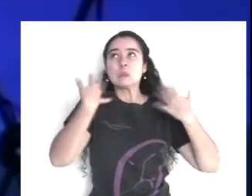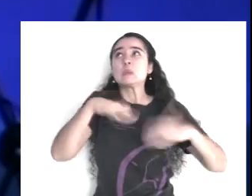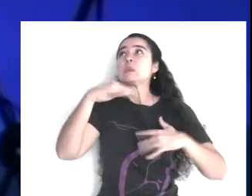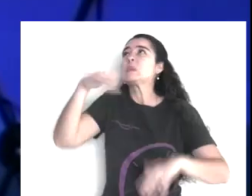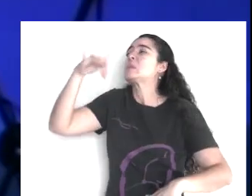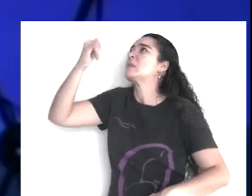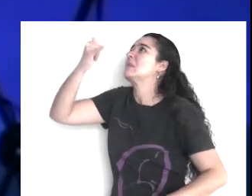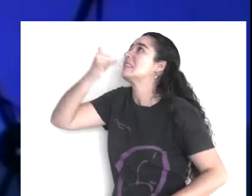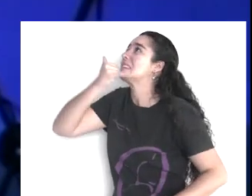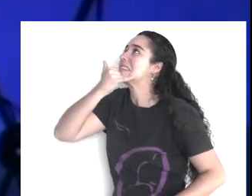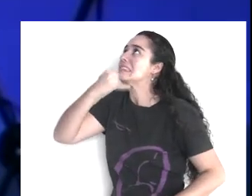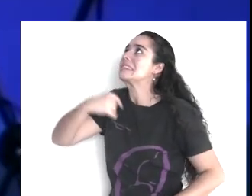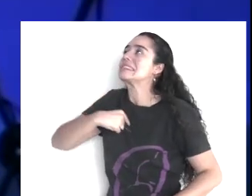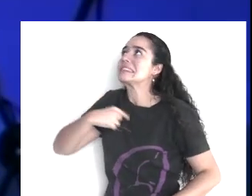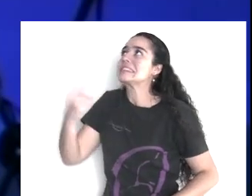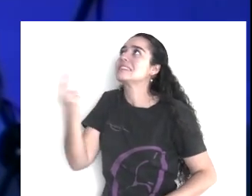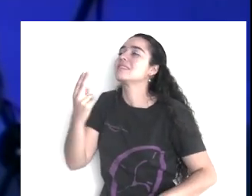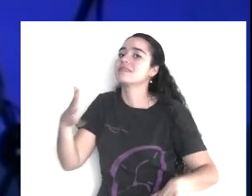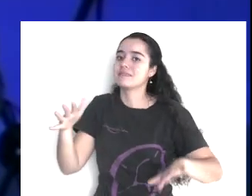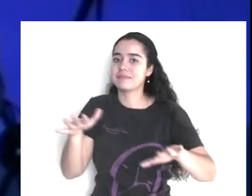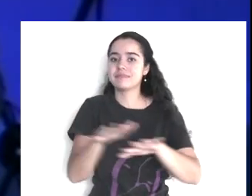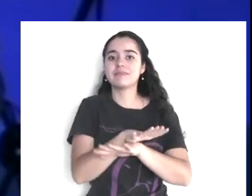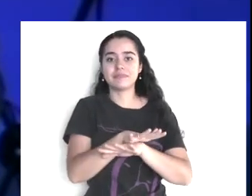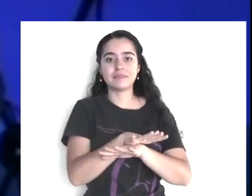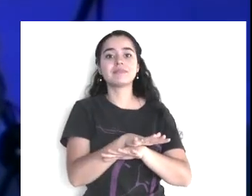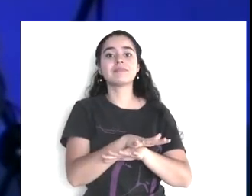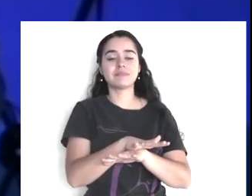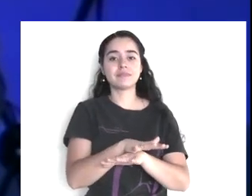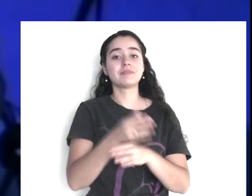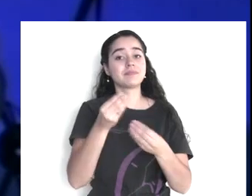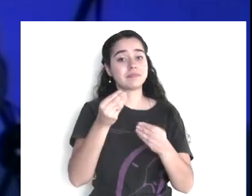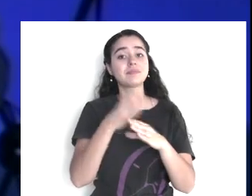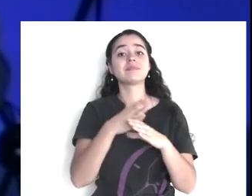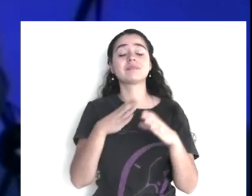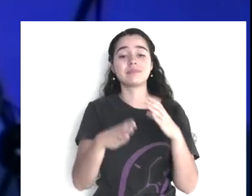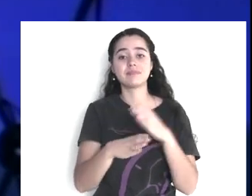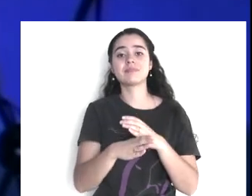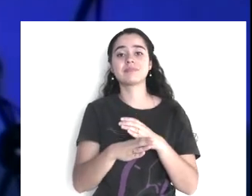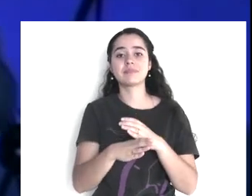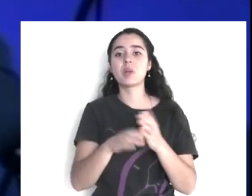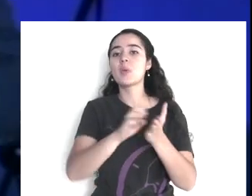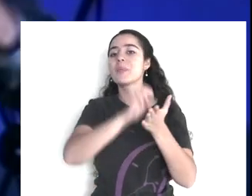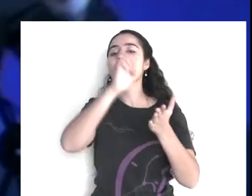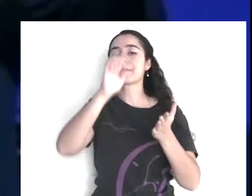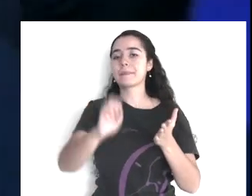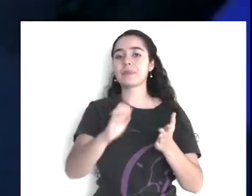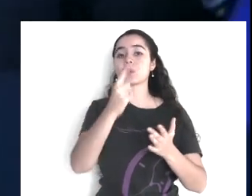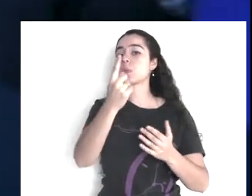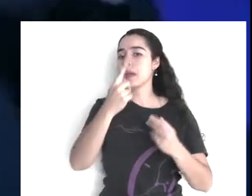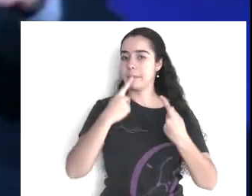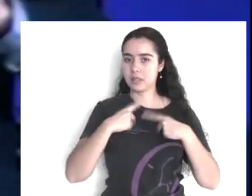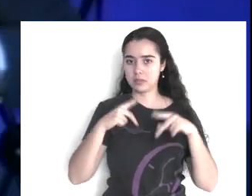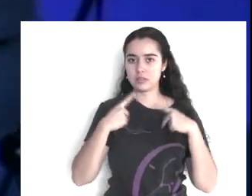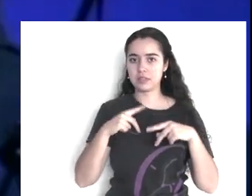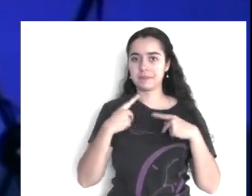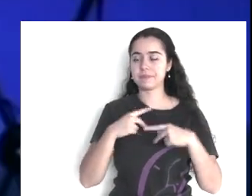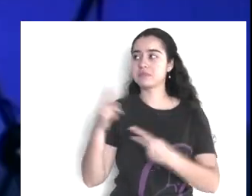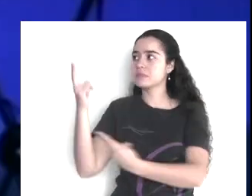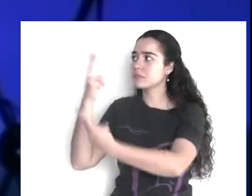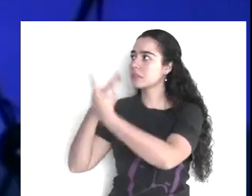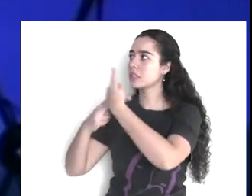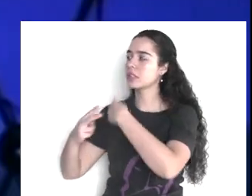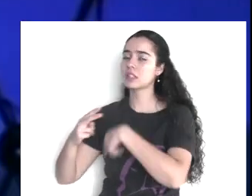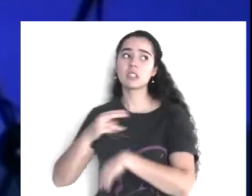en nuestra vida. Por ejemplo, alguien nos dice algo de otra persona,